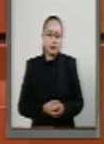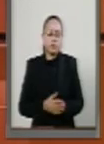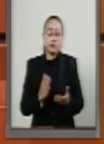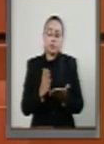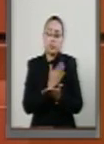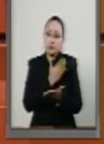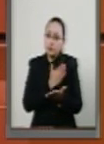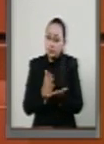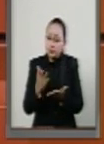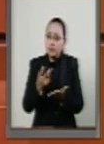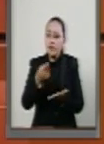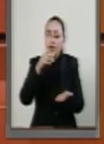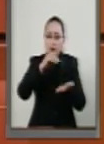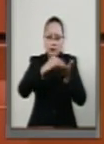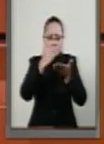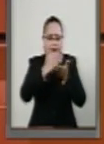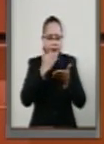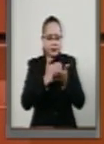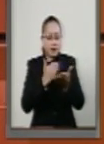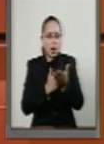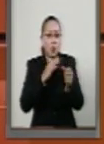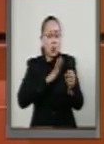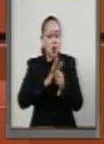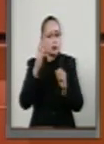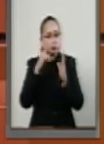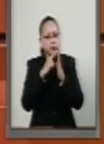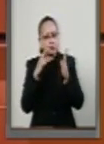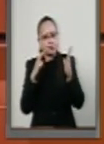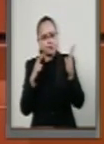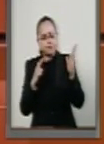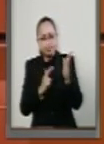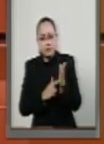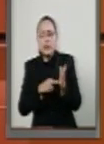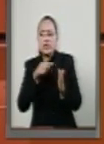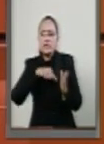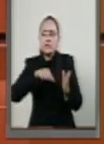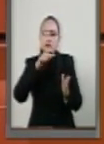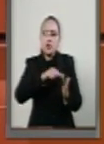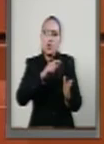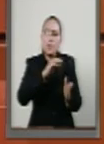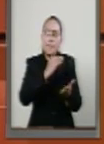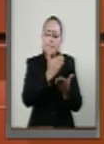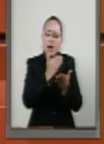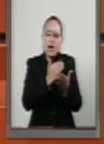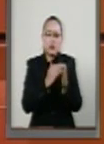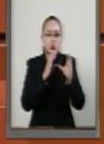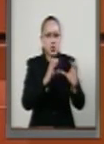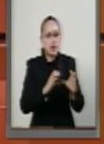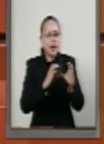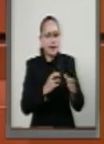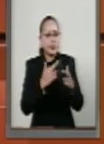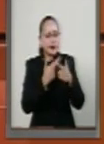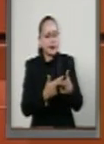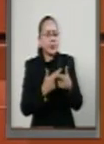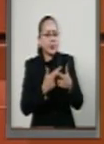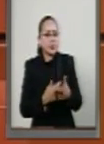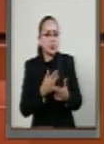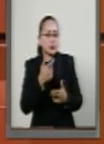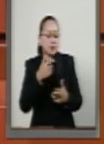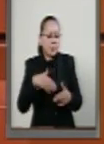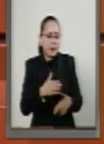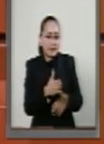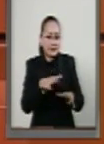contiene los indicadores sobre la disponibilidad y conservación de los recursos pesqueros